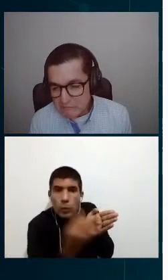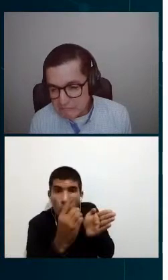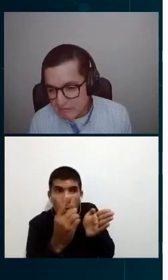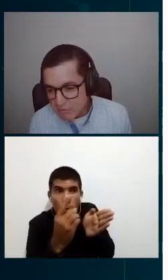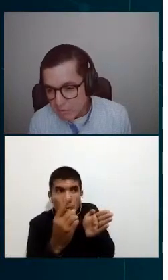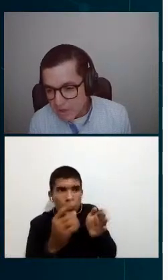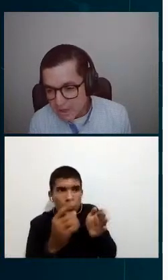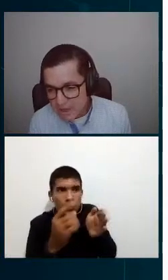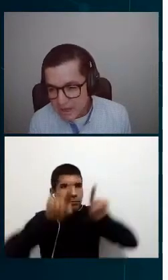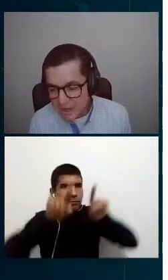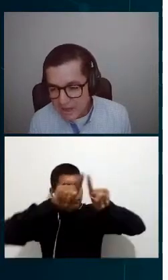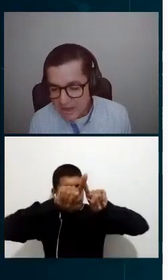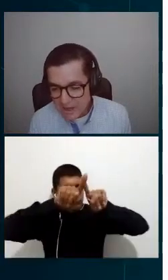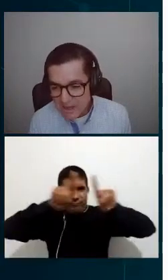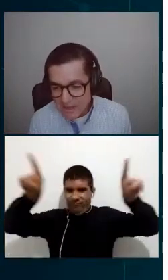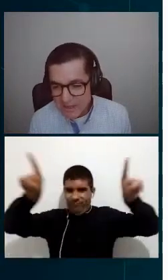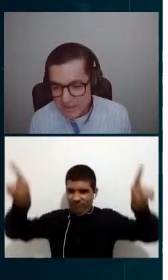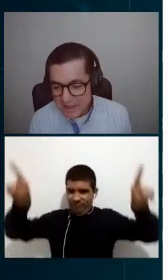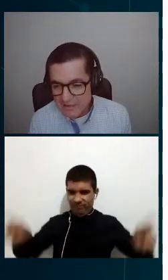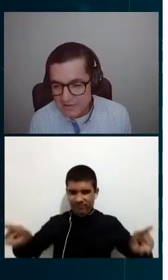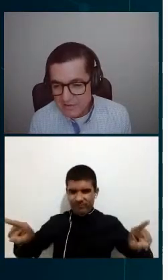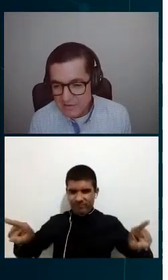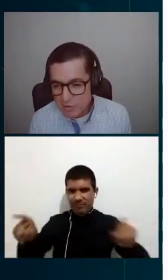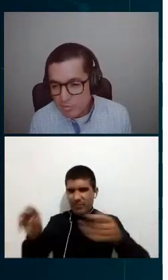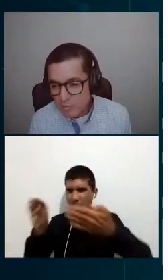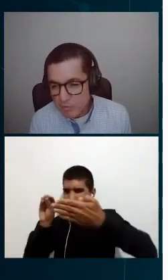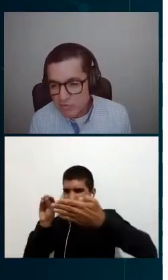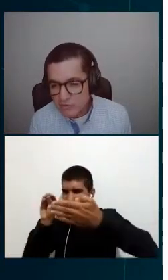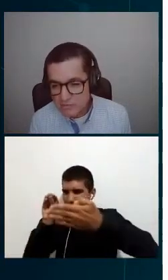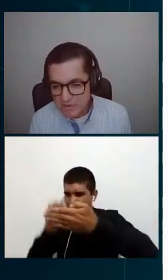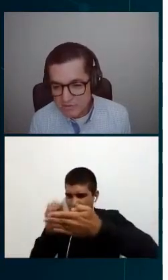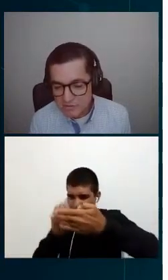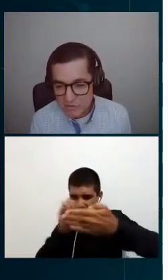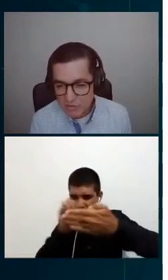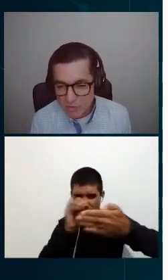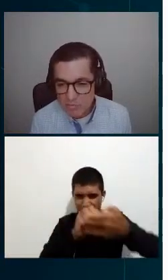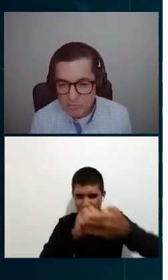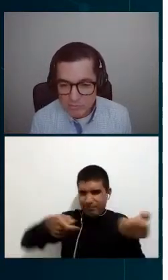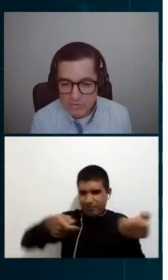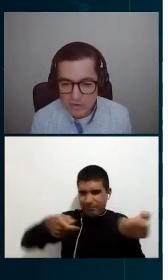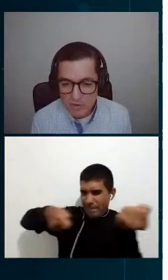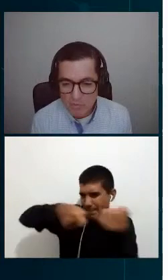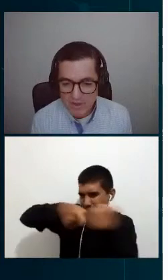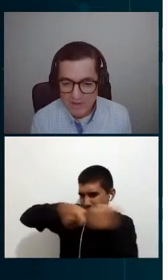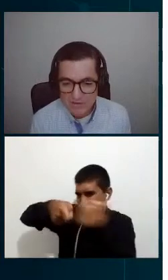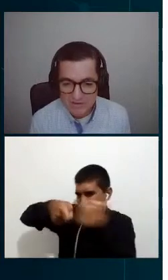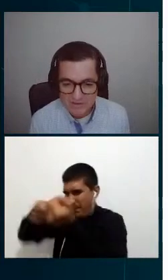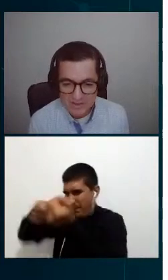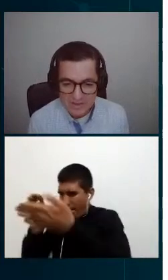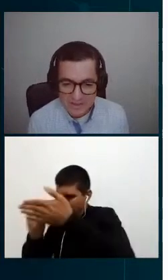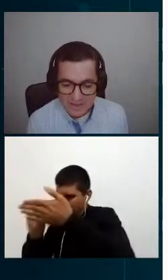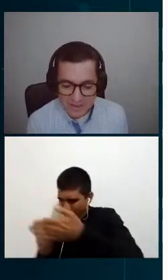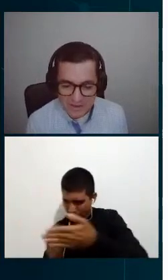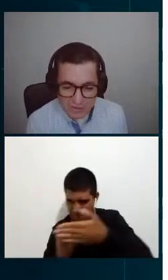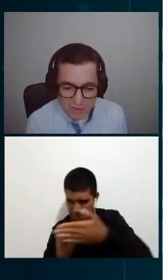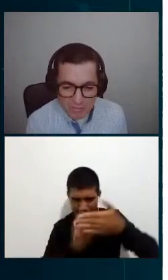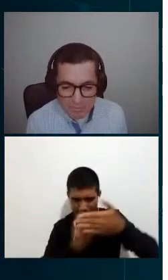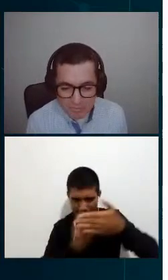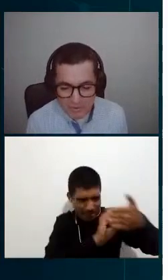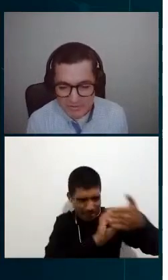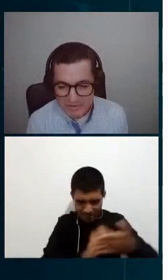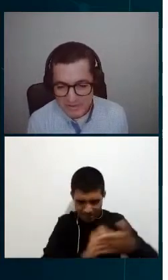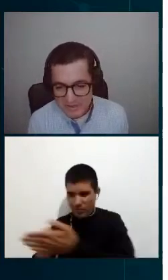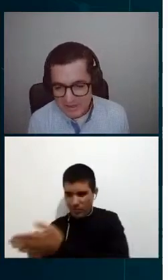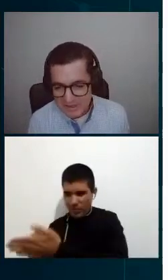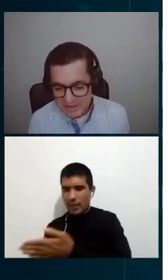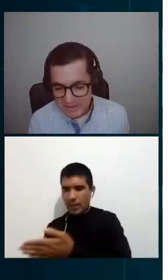sin una ahí sí que sin un propósito de medición sino con un propósito de comunicaciones esto